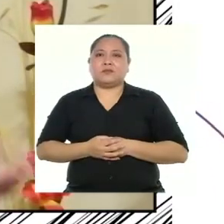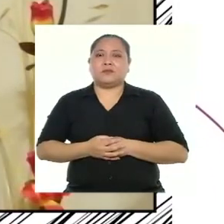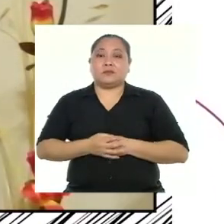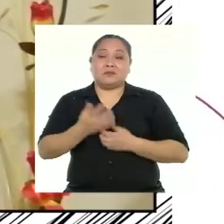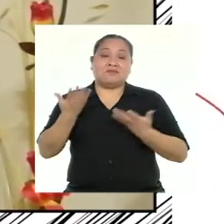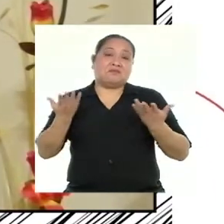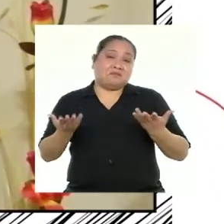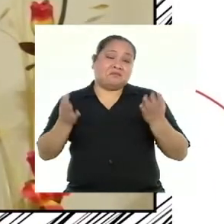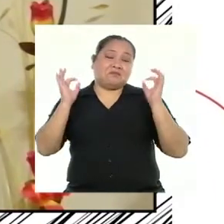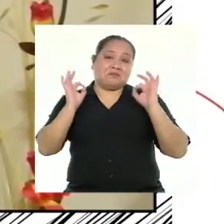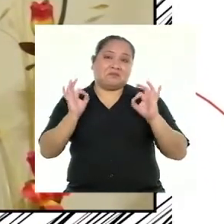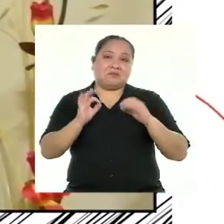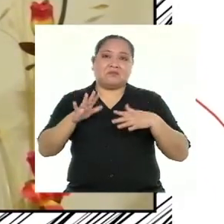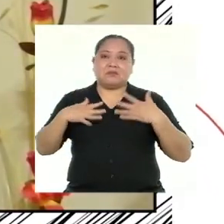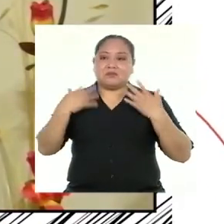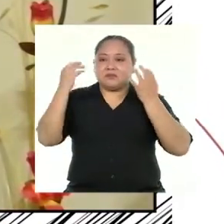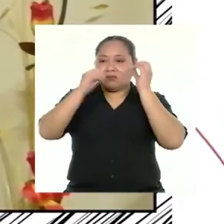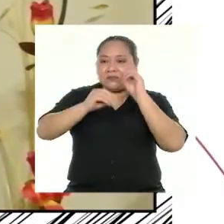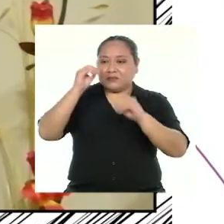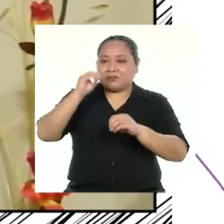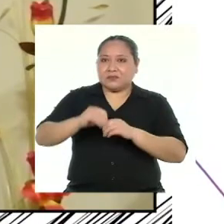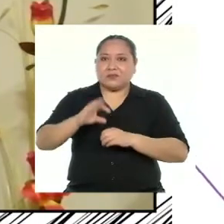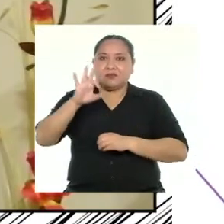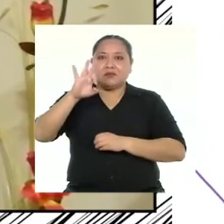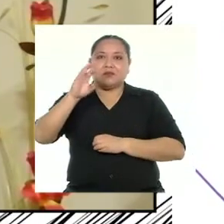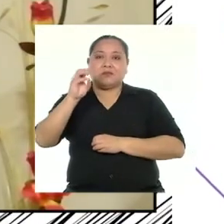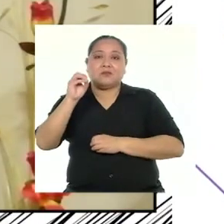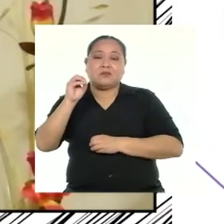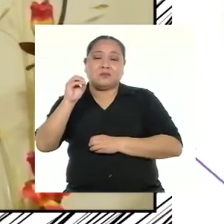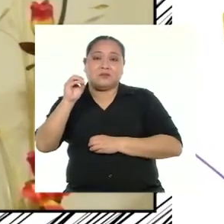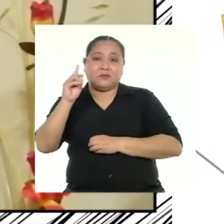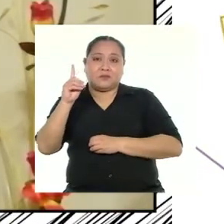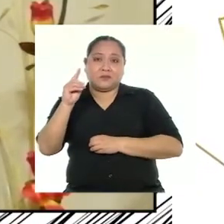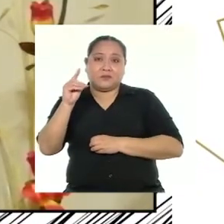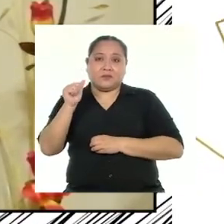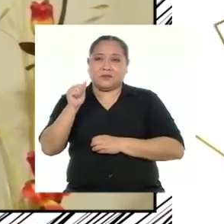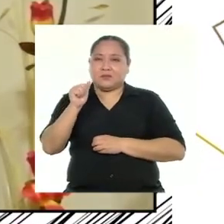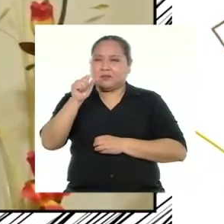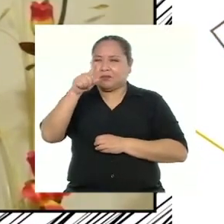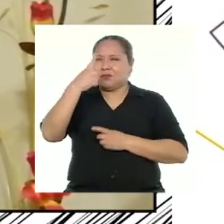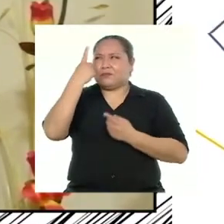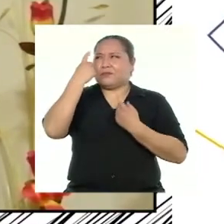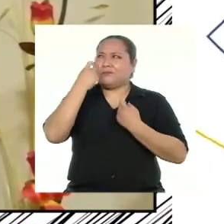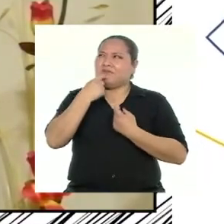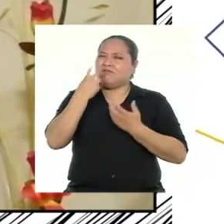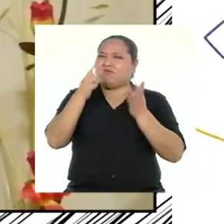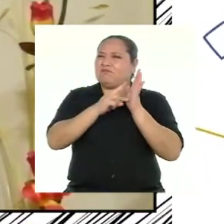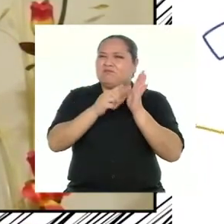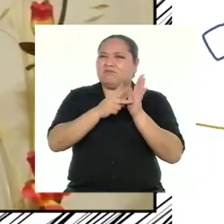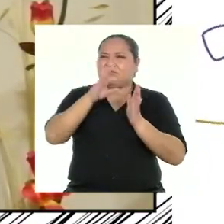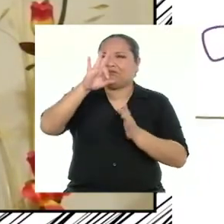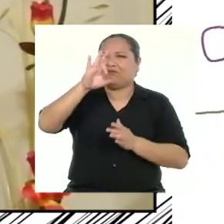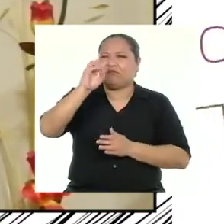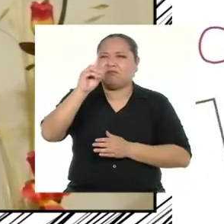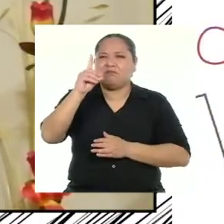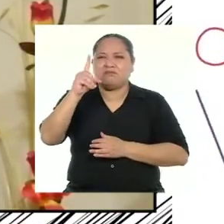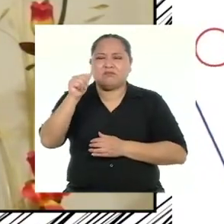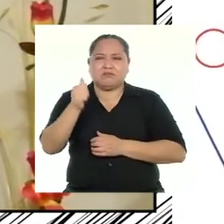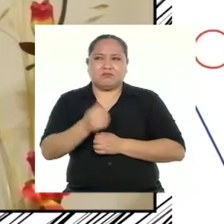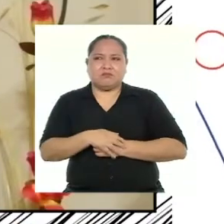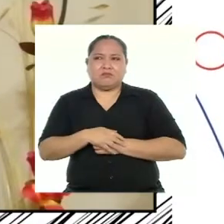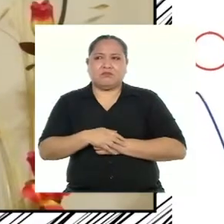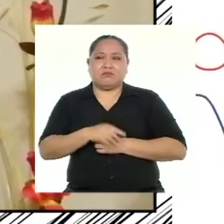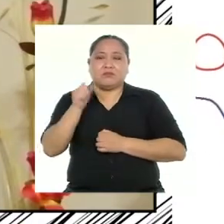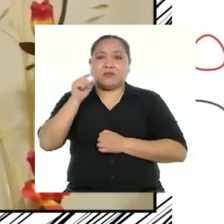Exacto, podemos aplicar el foda. Y ustedes se preguntarán, ¿qué cosa es el foda? El